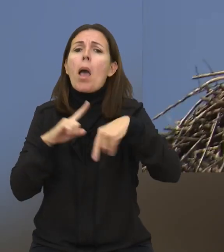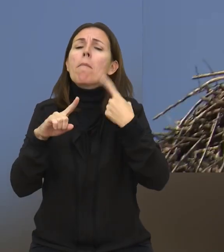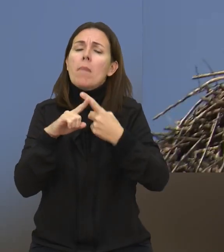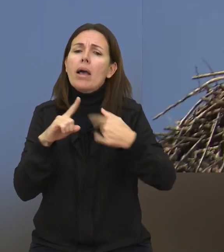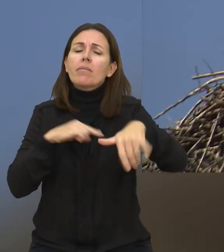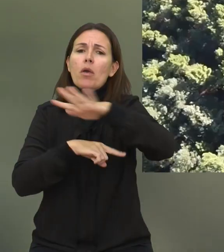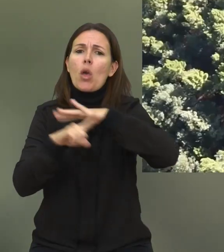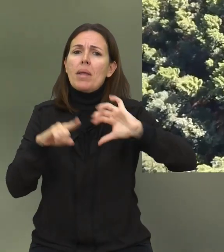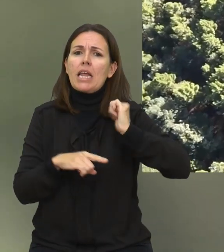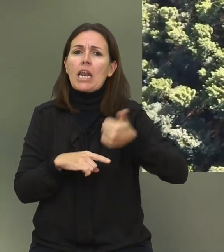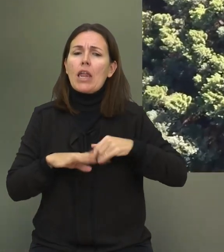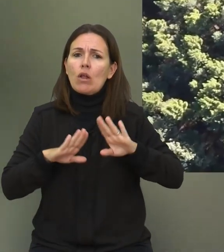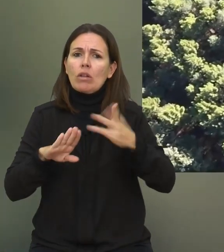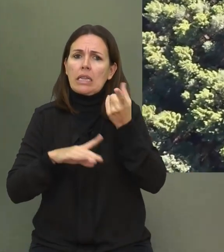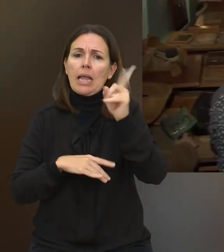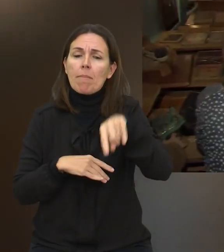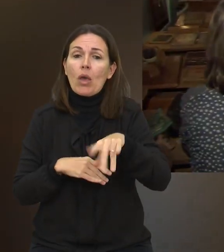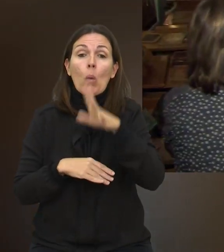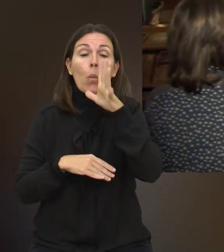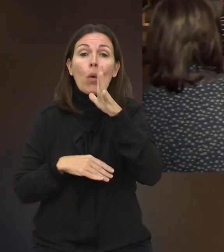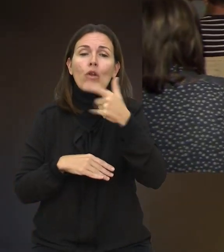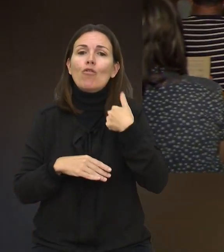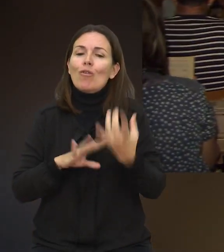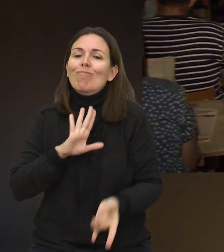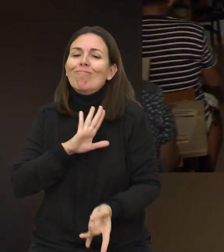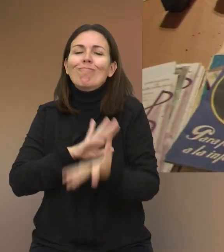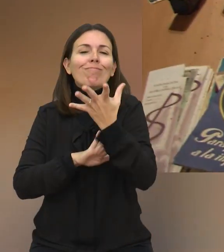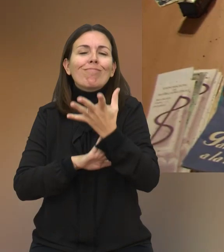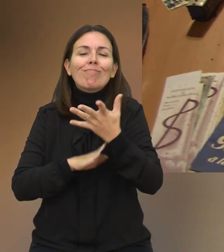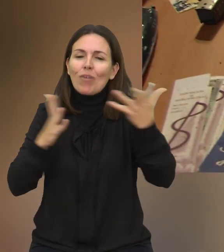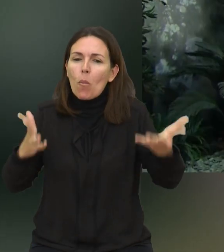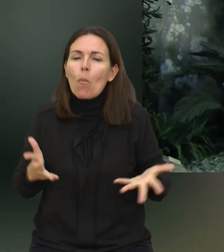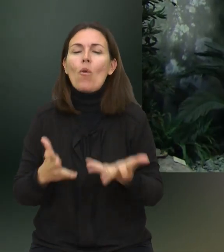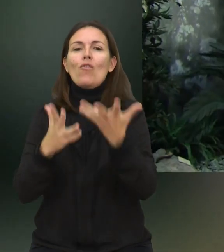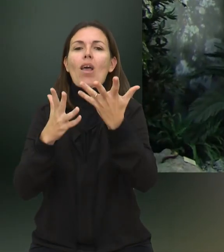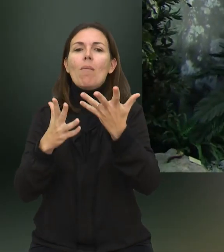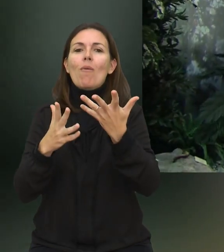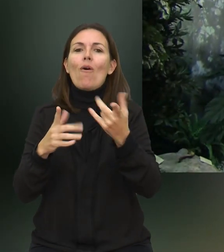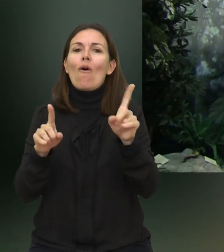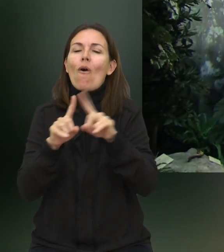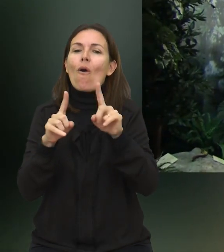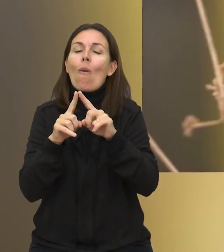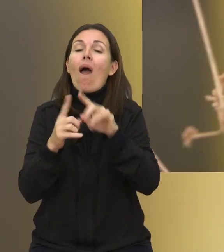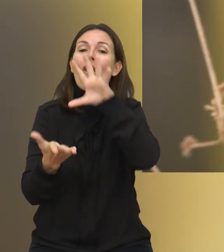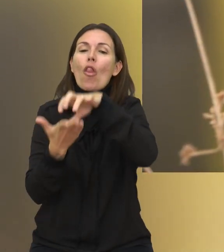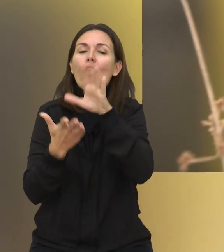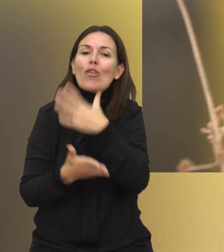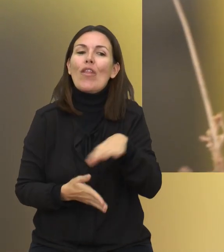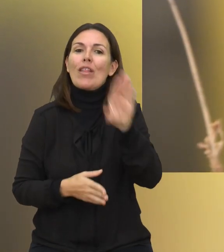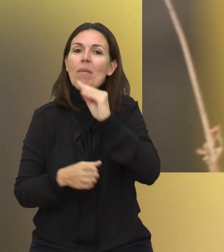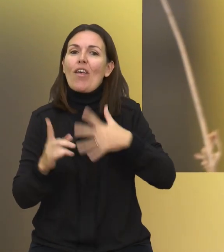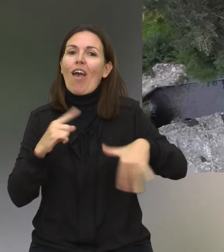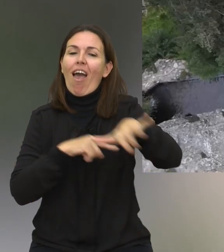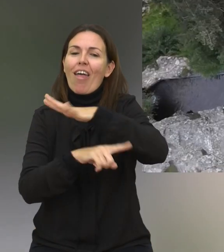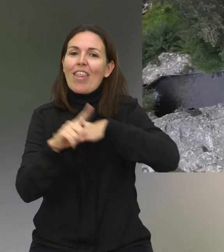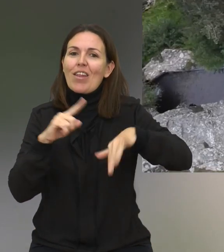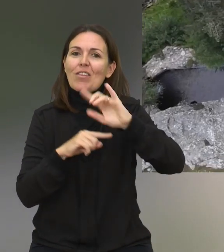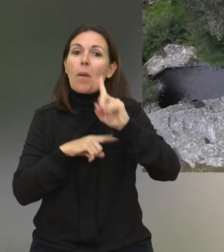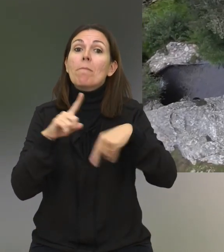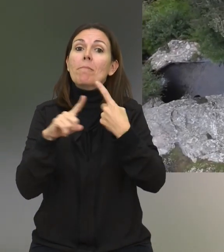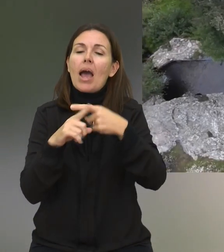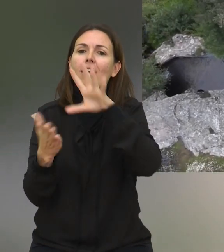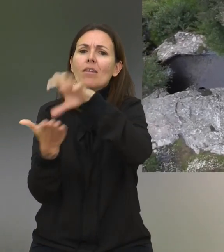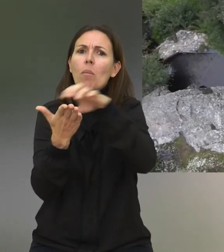nuestra riqueza medioambiental. Por ello ayudamos a crear e impulsamos el crecimiento de centros de interpretación de la naturaleza,